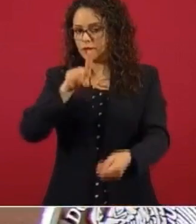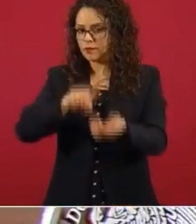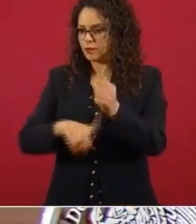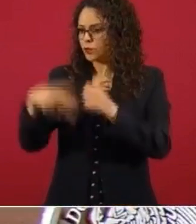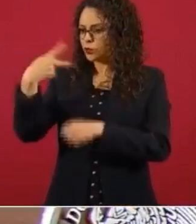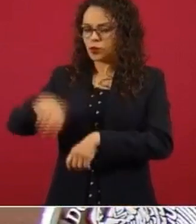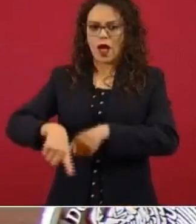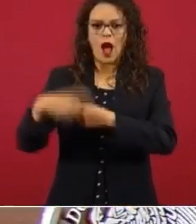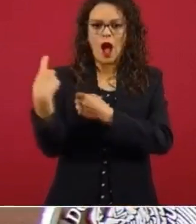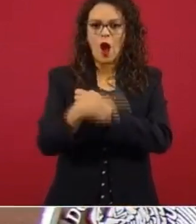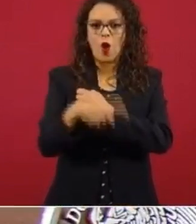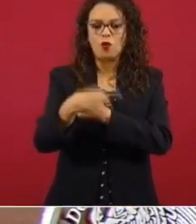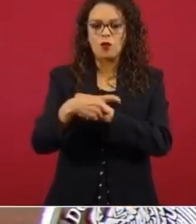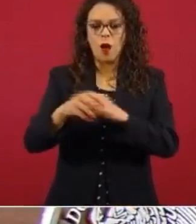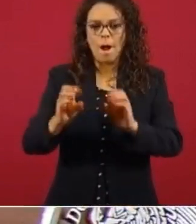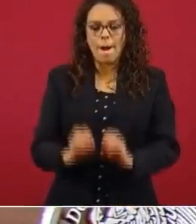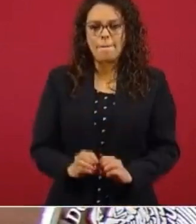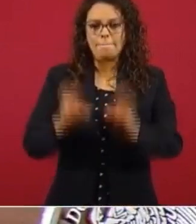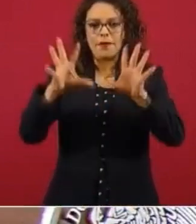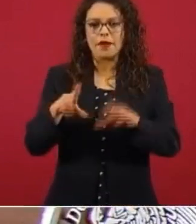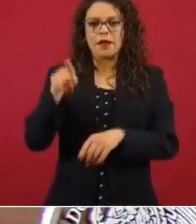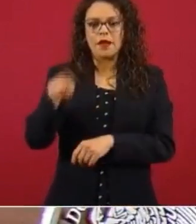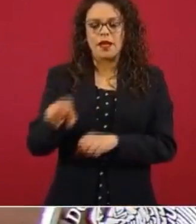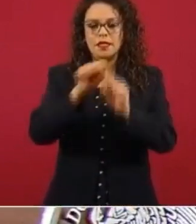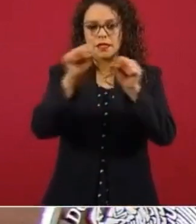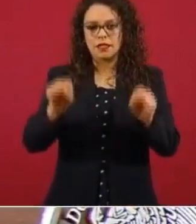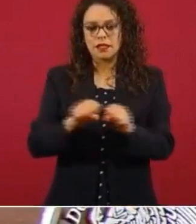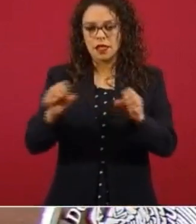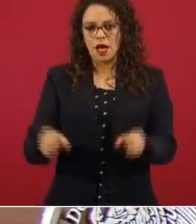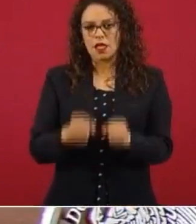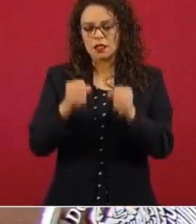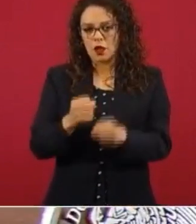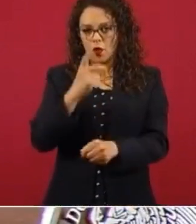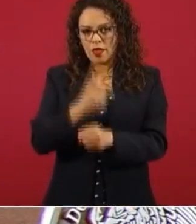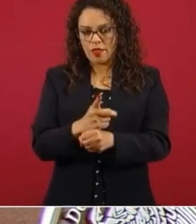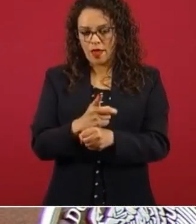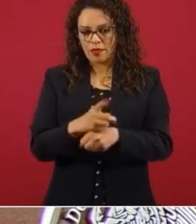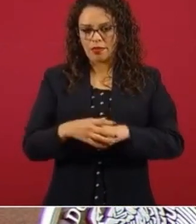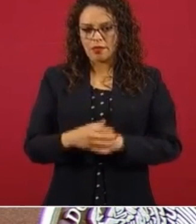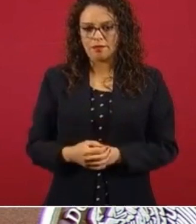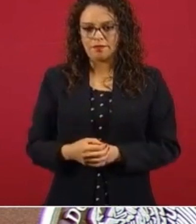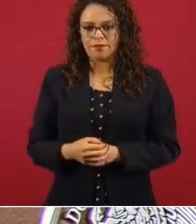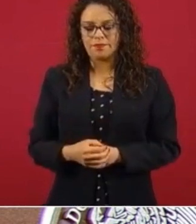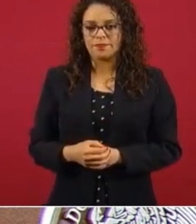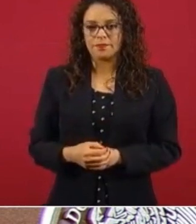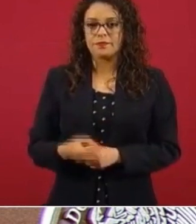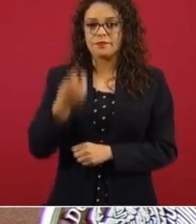entran estos sistemas de seguridad, fue lo que sucedió. Por eso